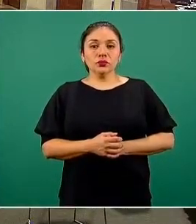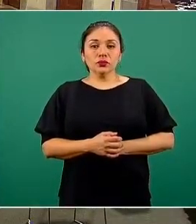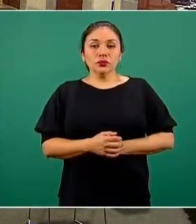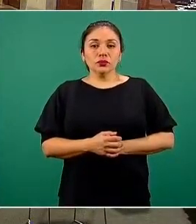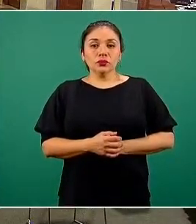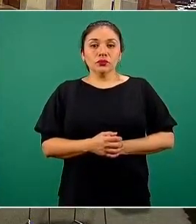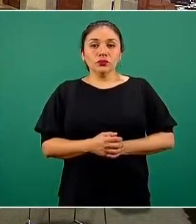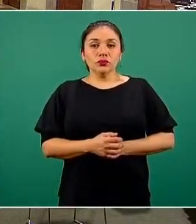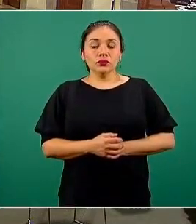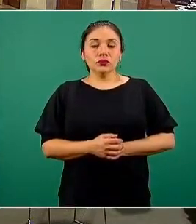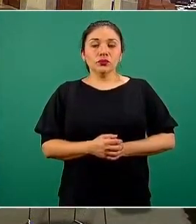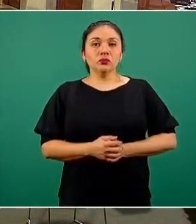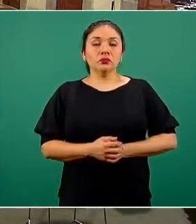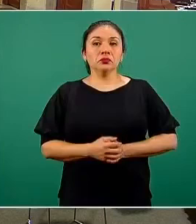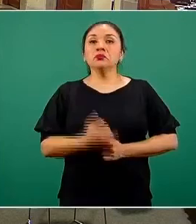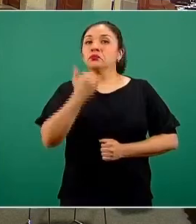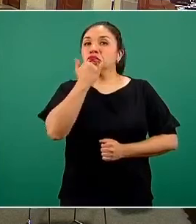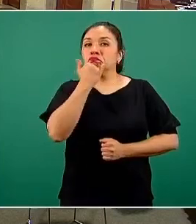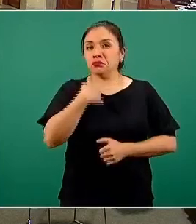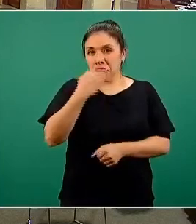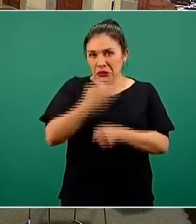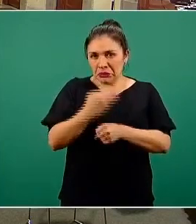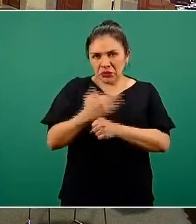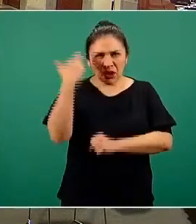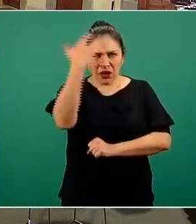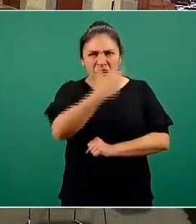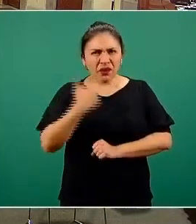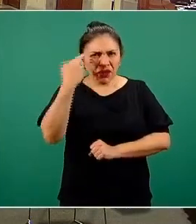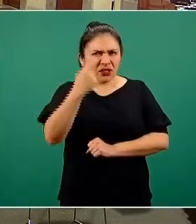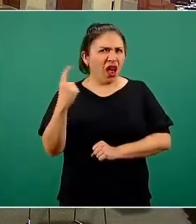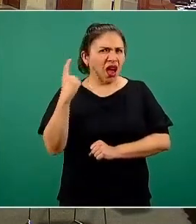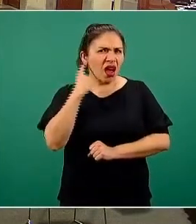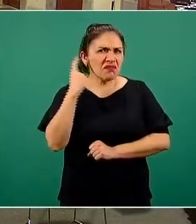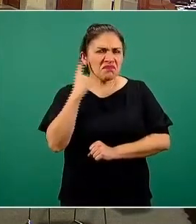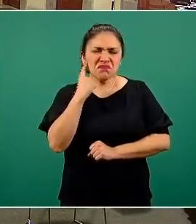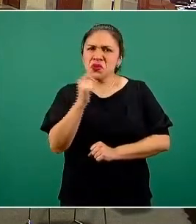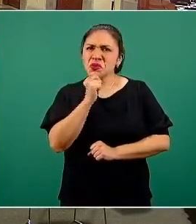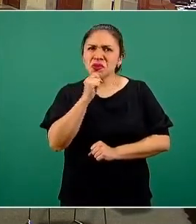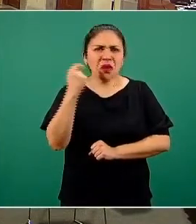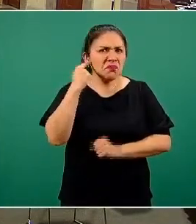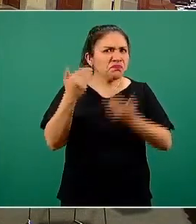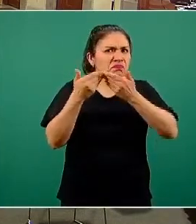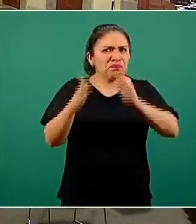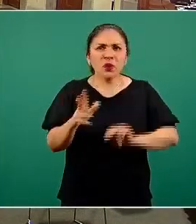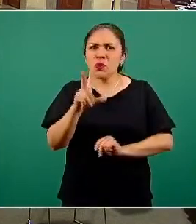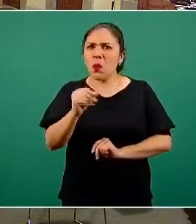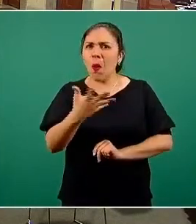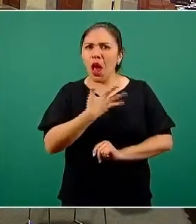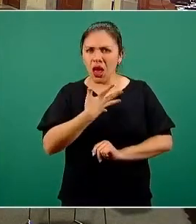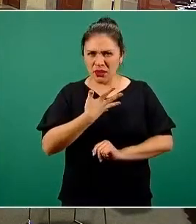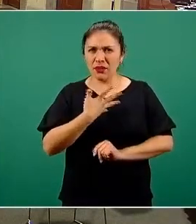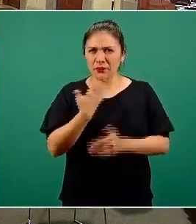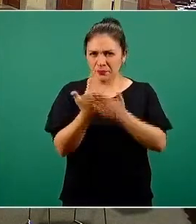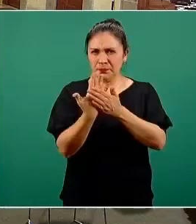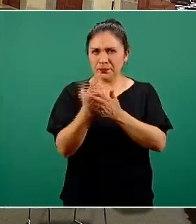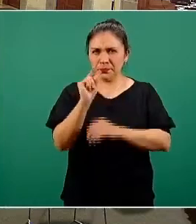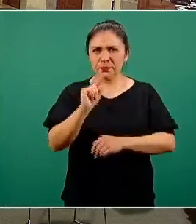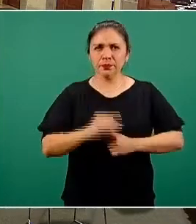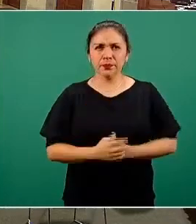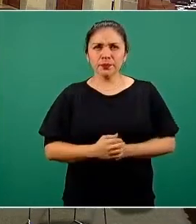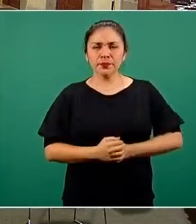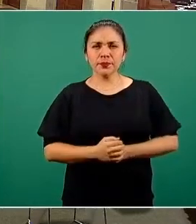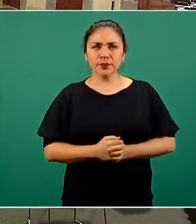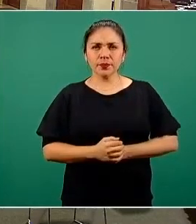Vamos a revisar el audio porque todavía no lo podemos escuchar. Gracias.